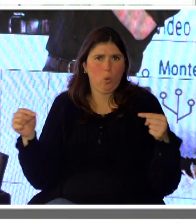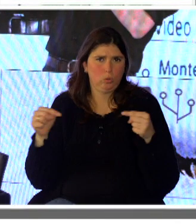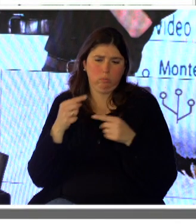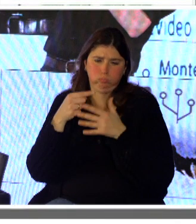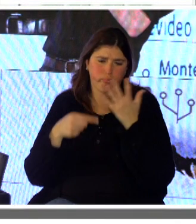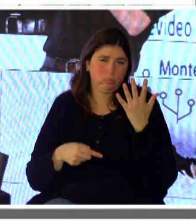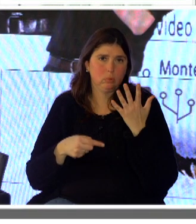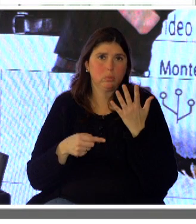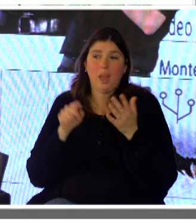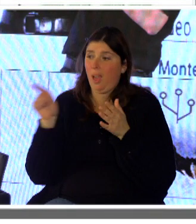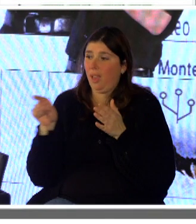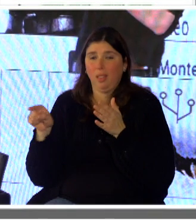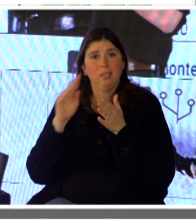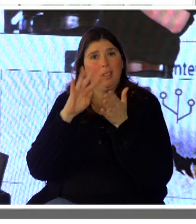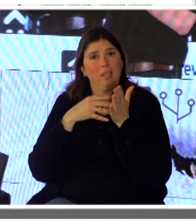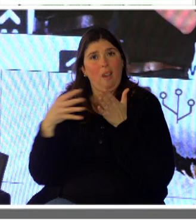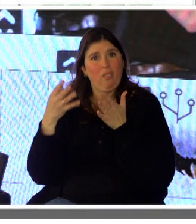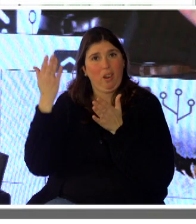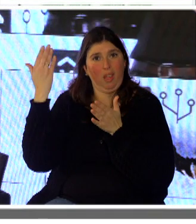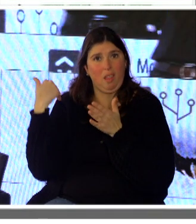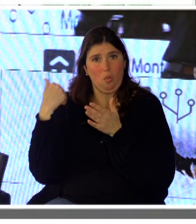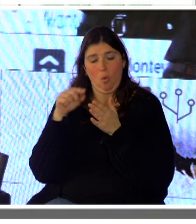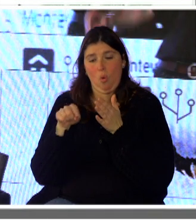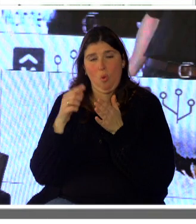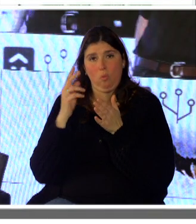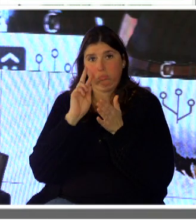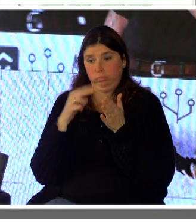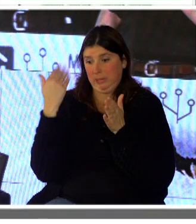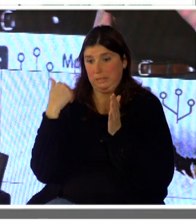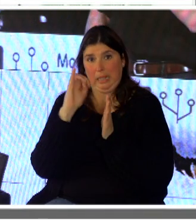a este tablero de indicadores, donde se pueden ver